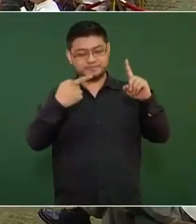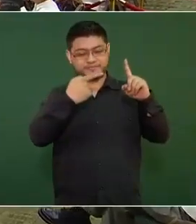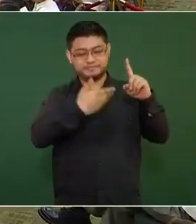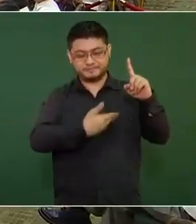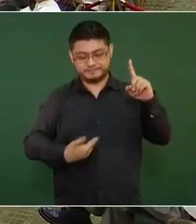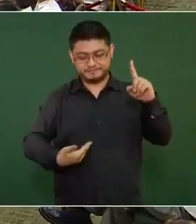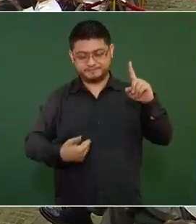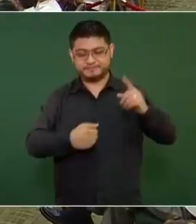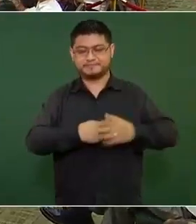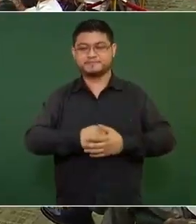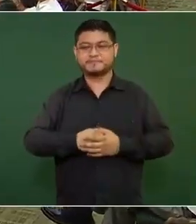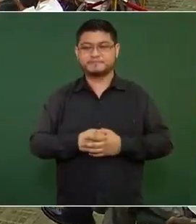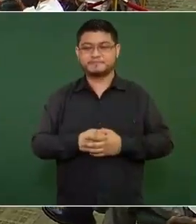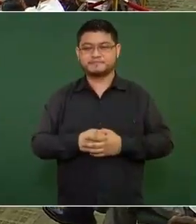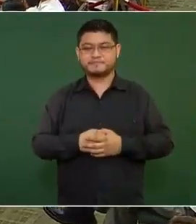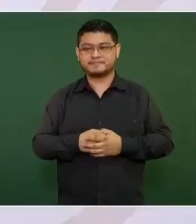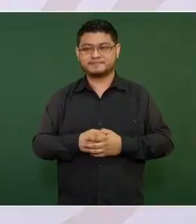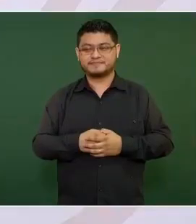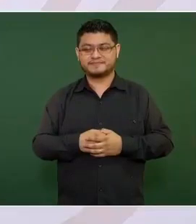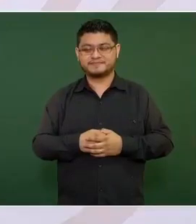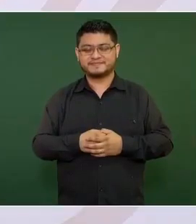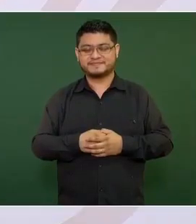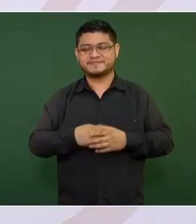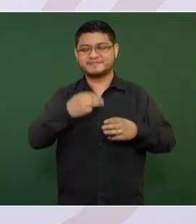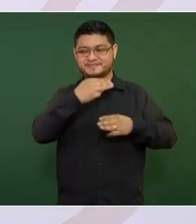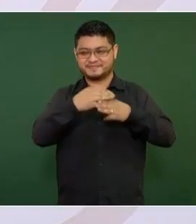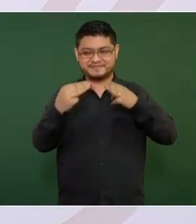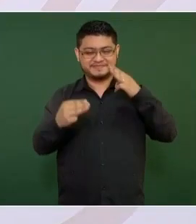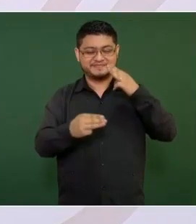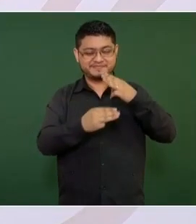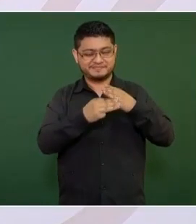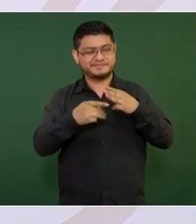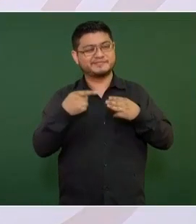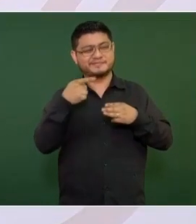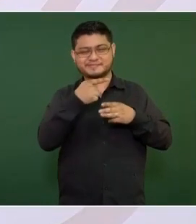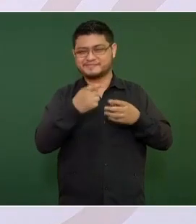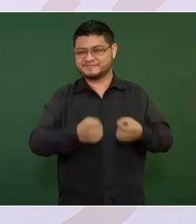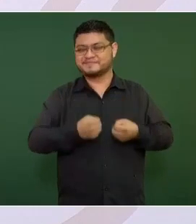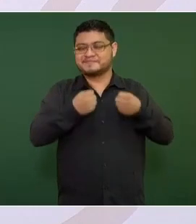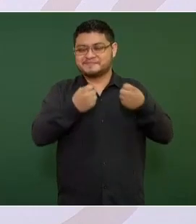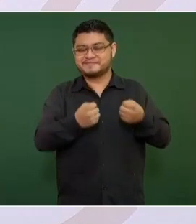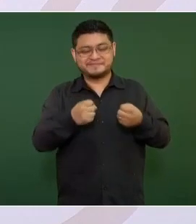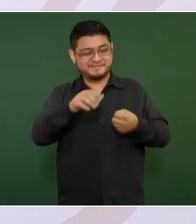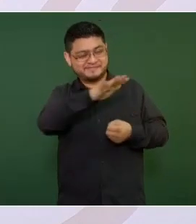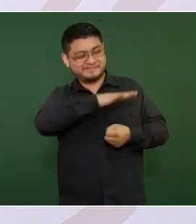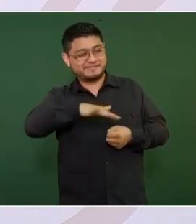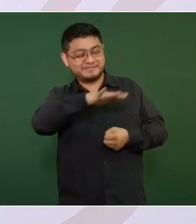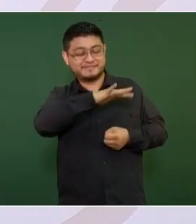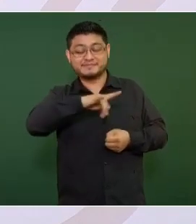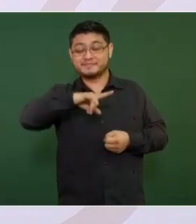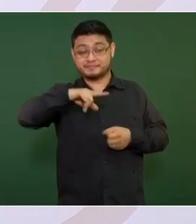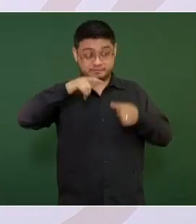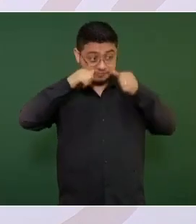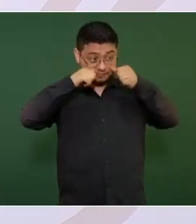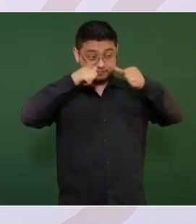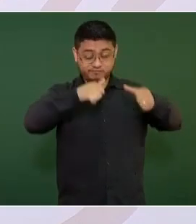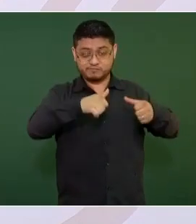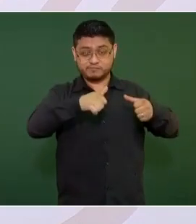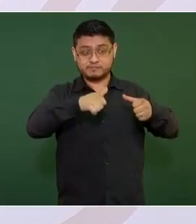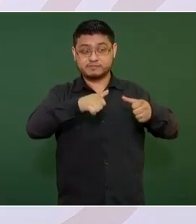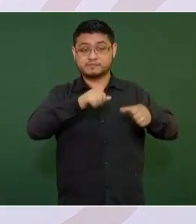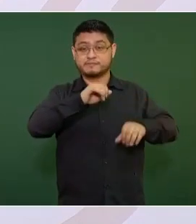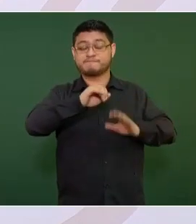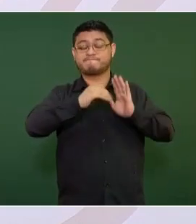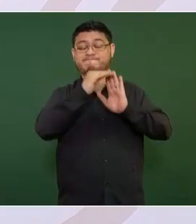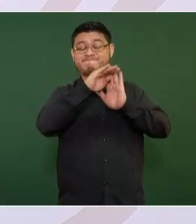En materia de seguridad pública está funcionando bien nuestra estrategia de atender las causas de la